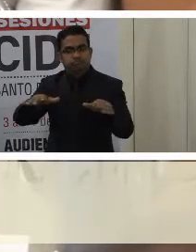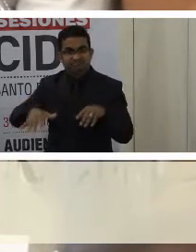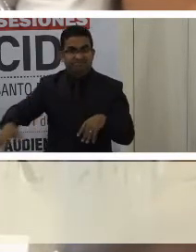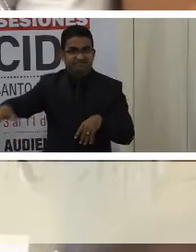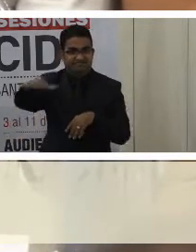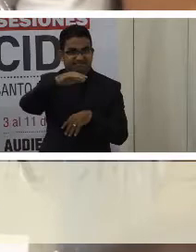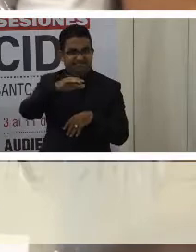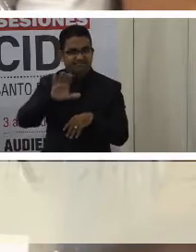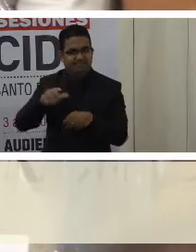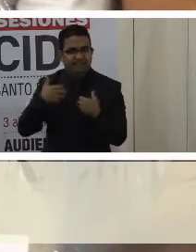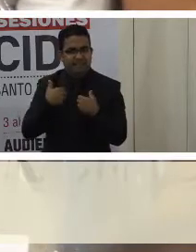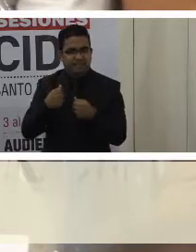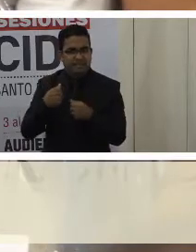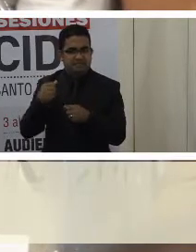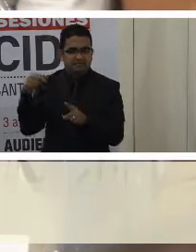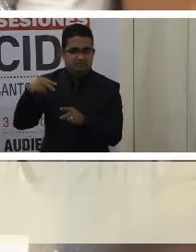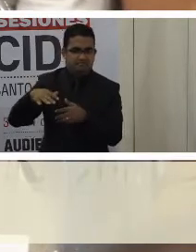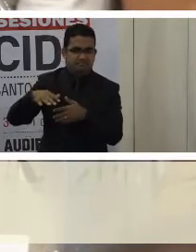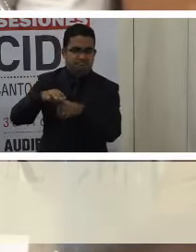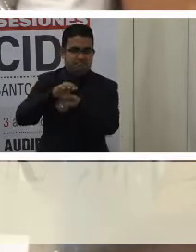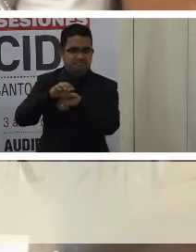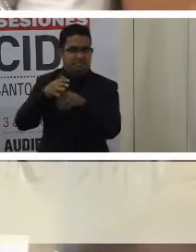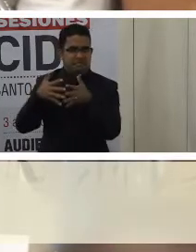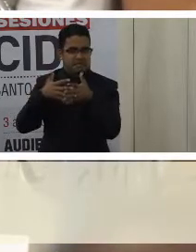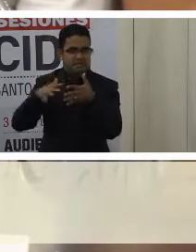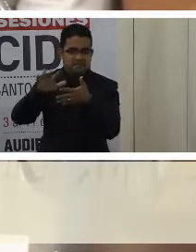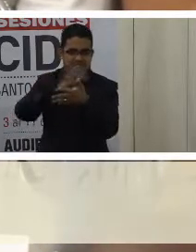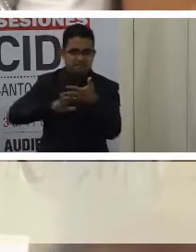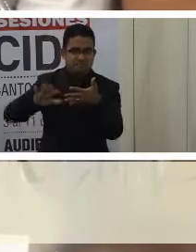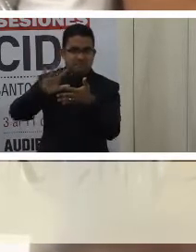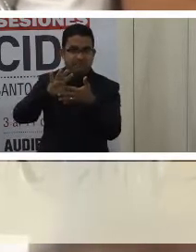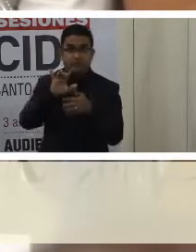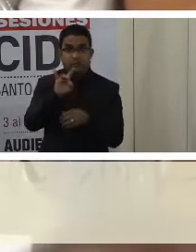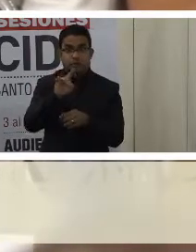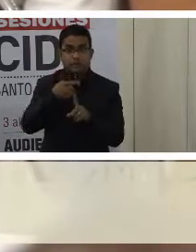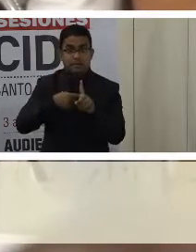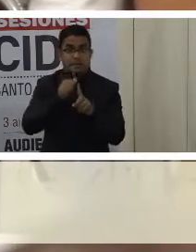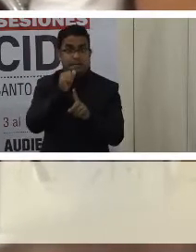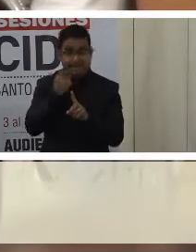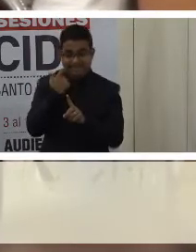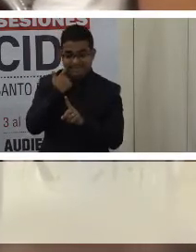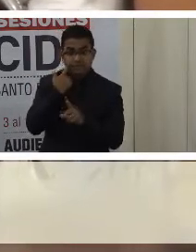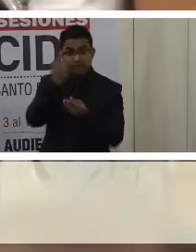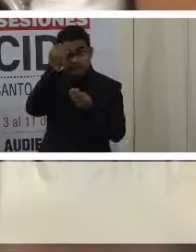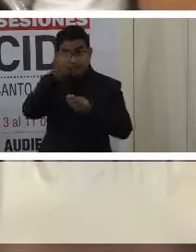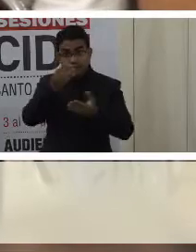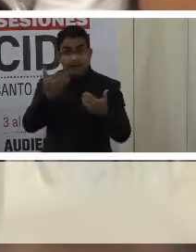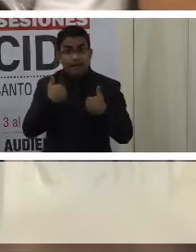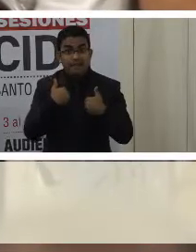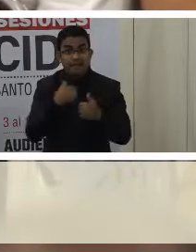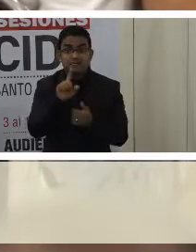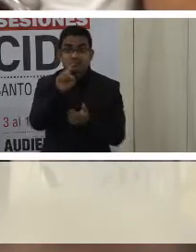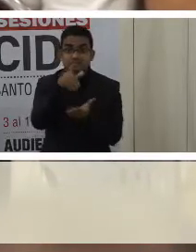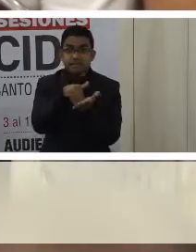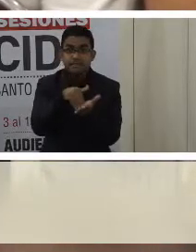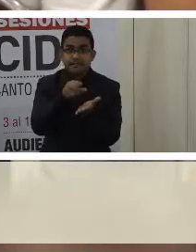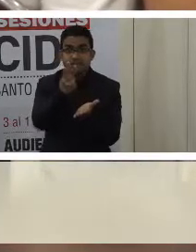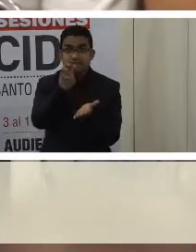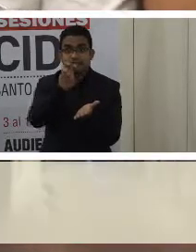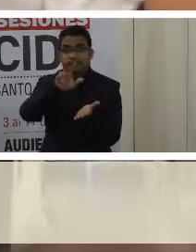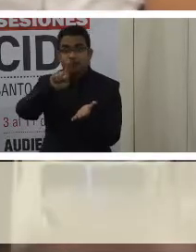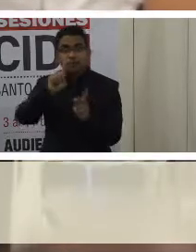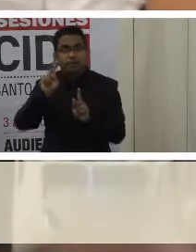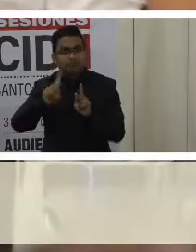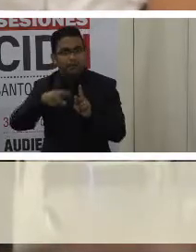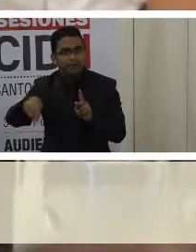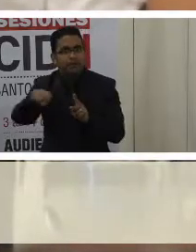Panamericana de la Salud, publicado el 8 de mayo, detalló que existen 1.631 personas